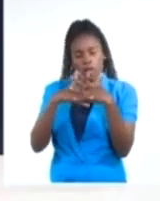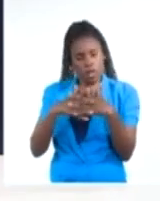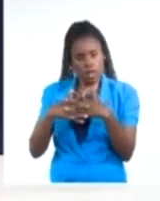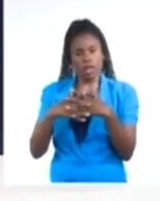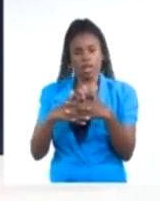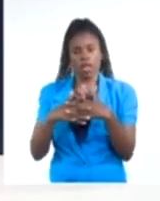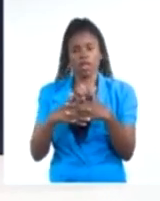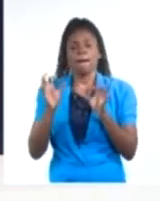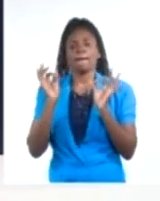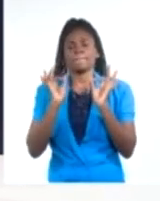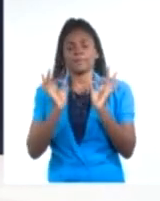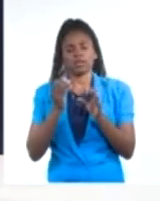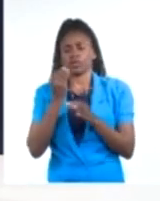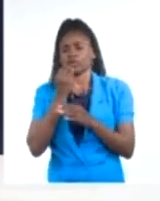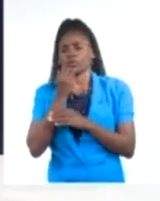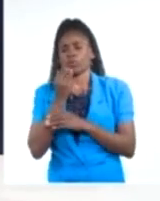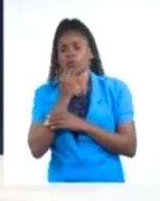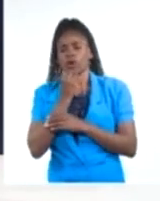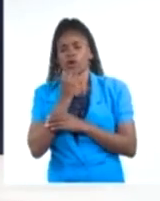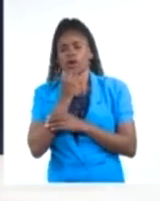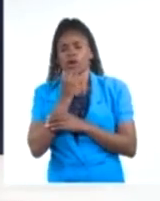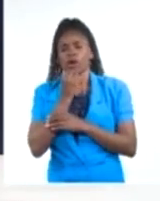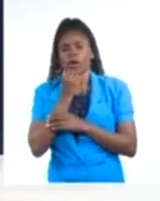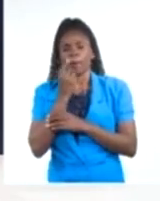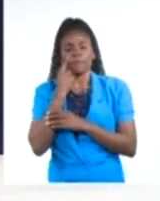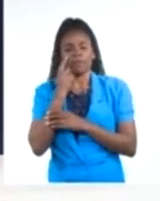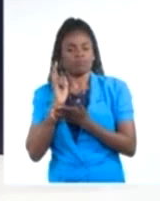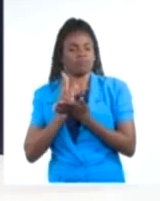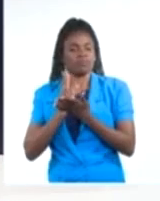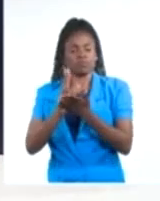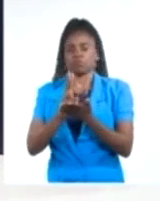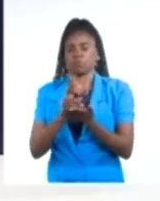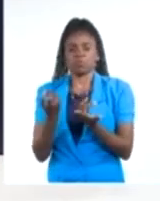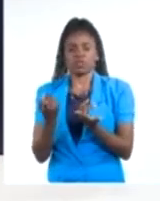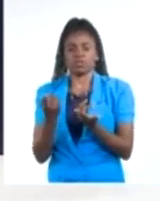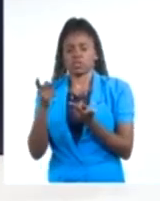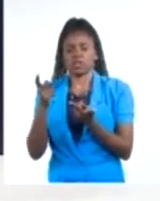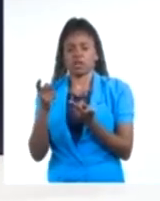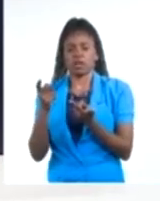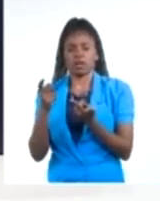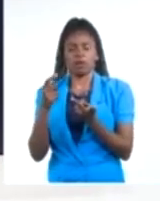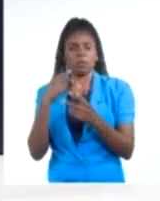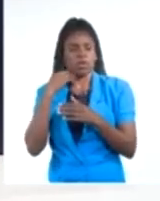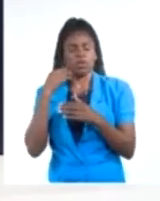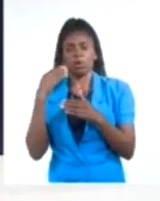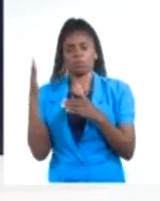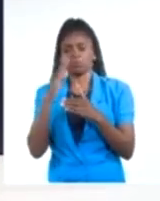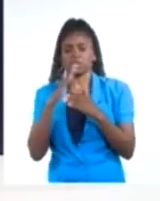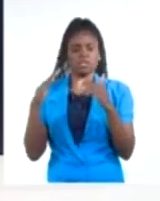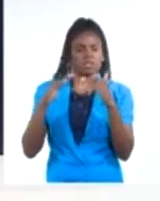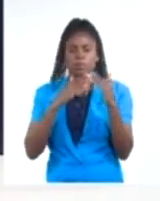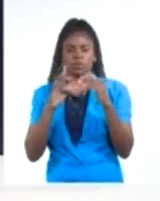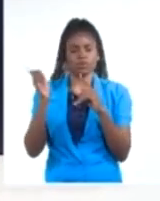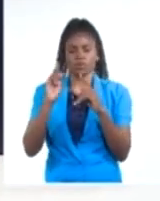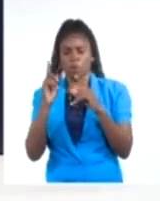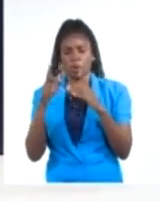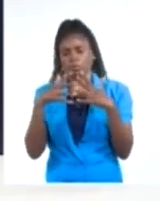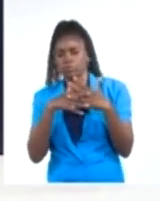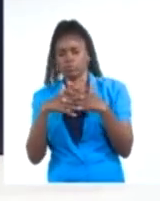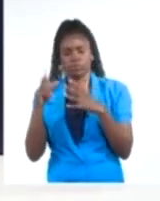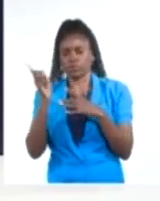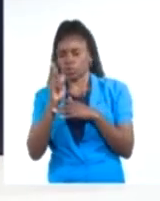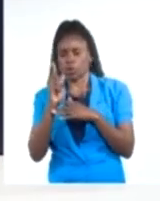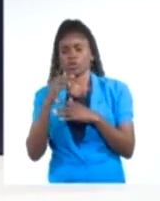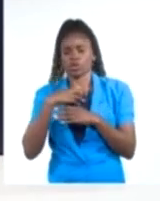Es cierto que no se puede tomar esta visita, leerse esta visita como un desafío a Biden, obviamente, pero me atrevo a